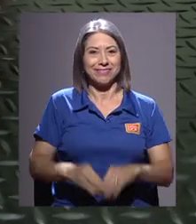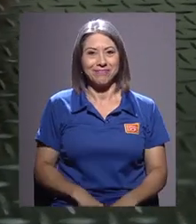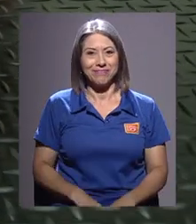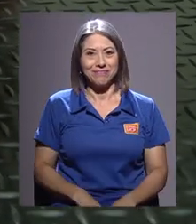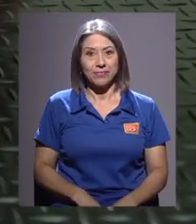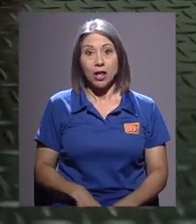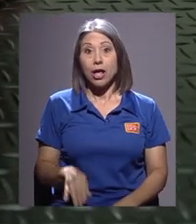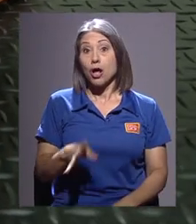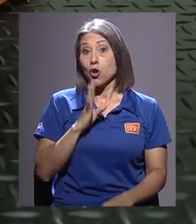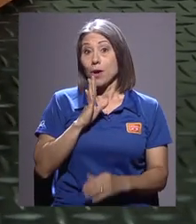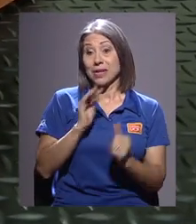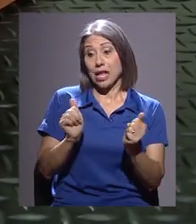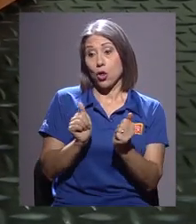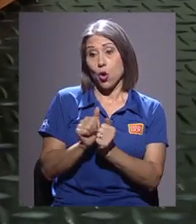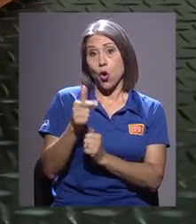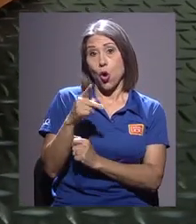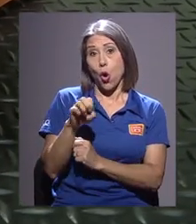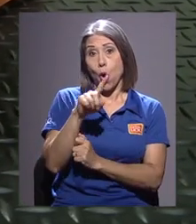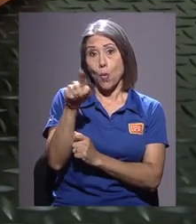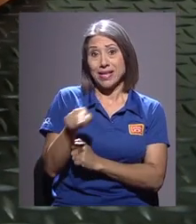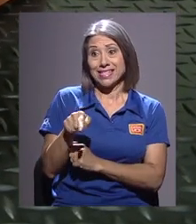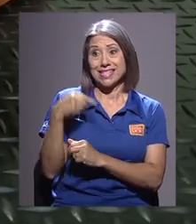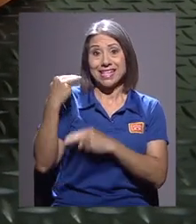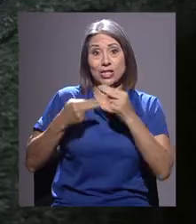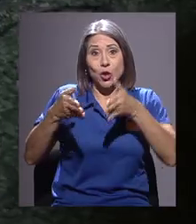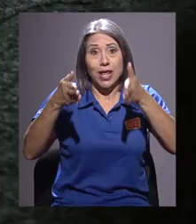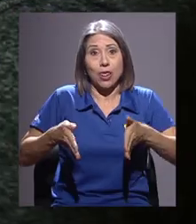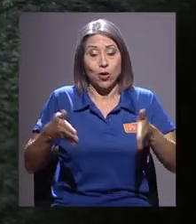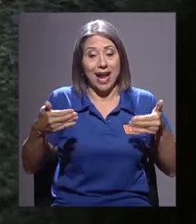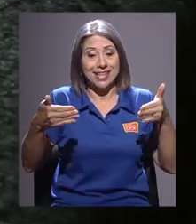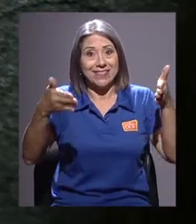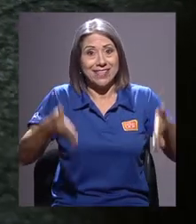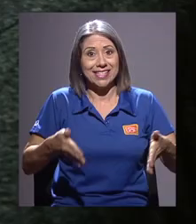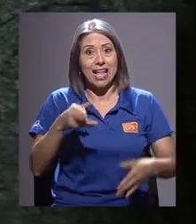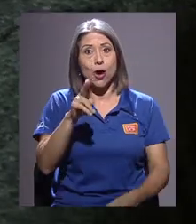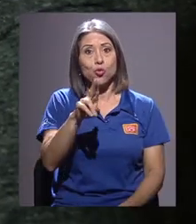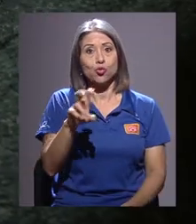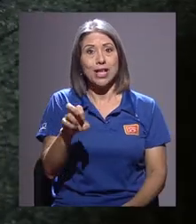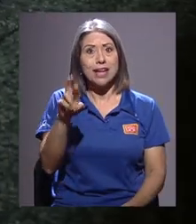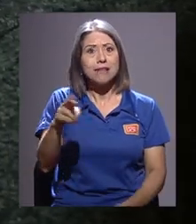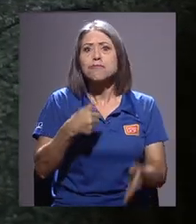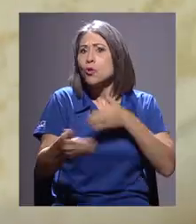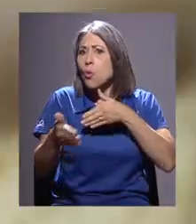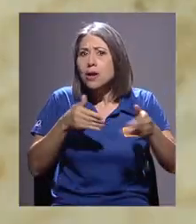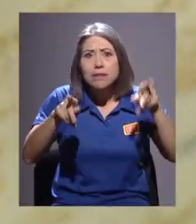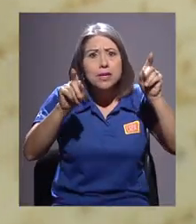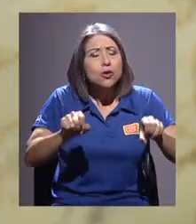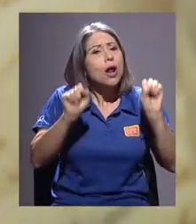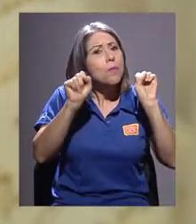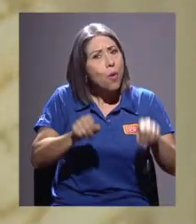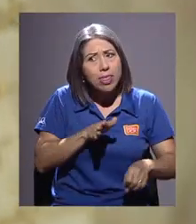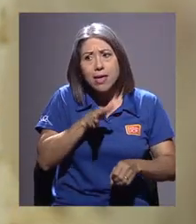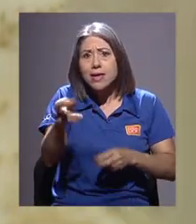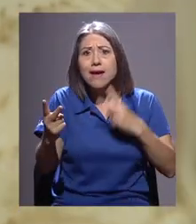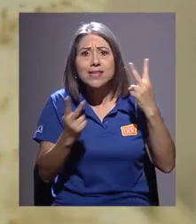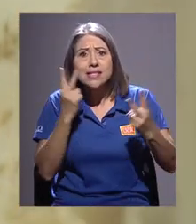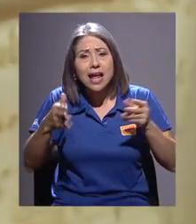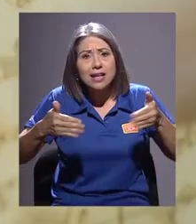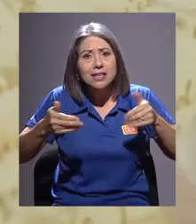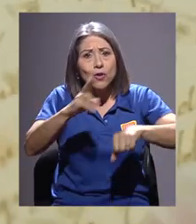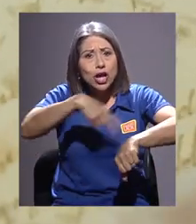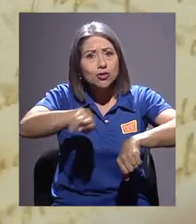Según lo conversado con Gómez, historiador y archivista de la UCR, cualquier persona puede visitar el Archivo Nacional.